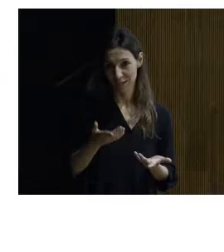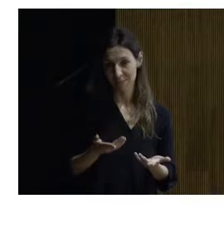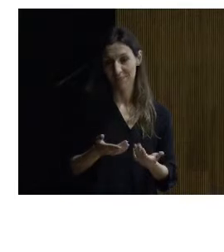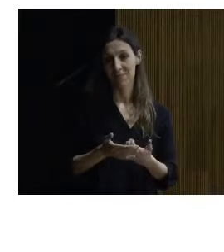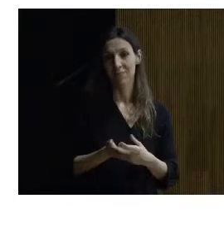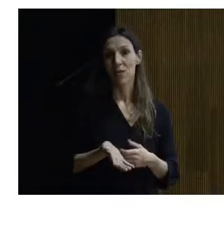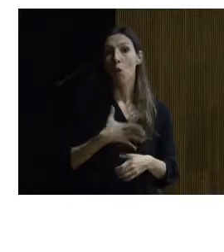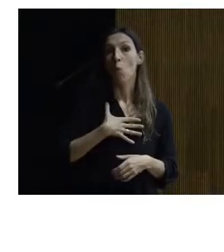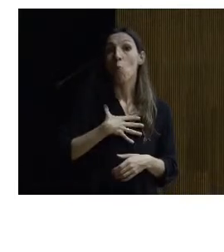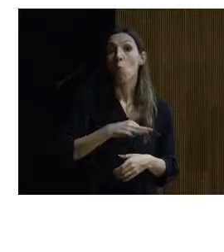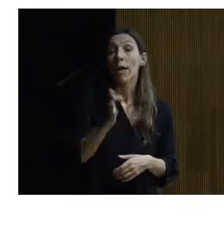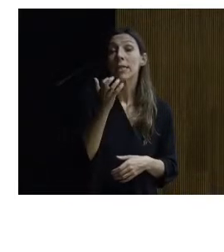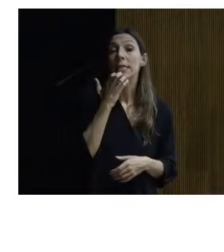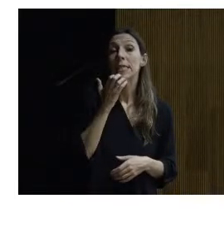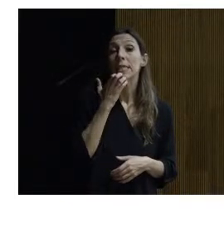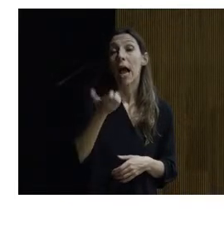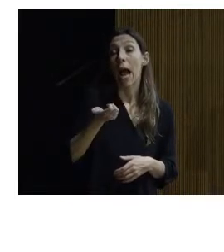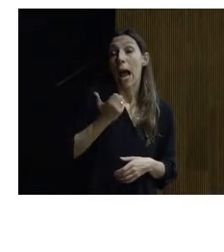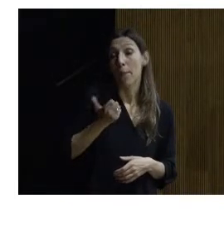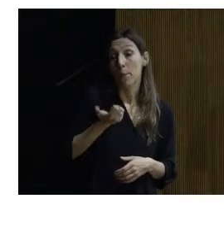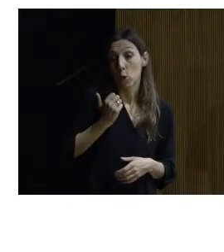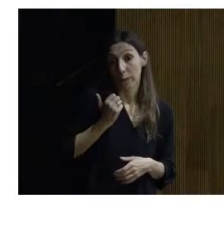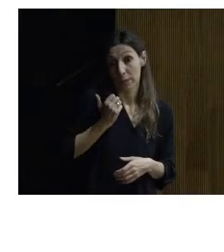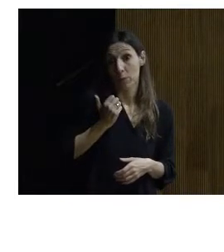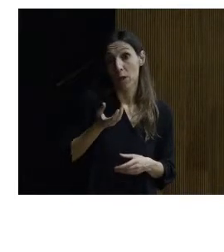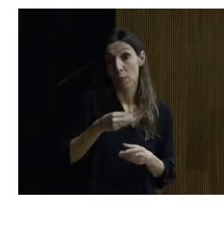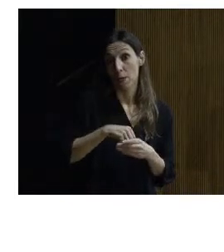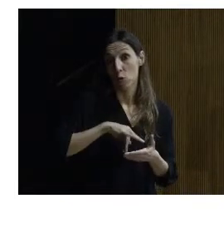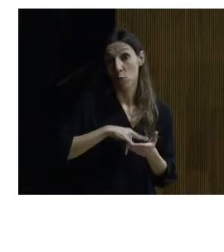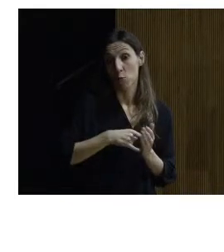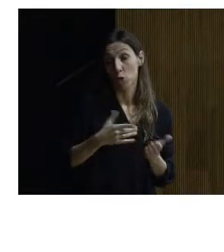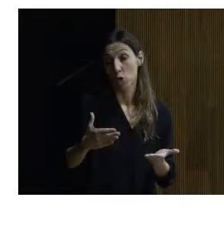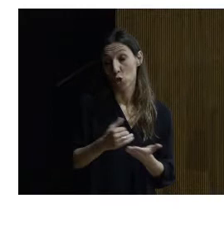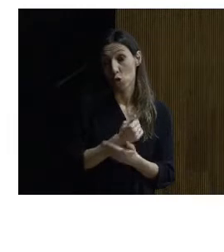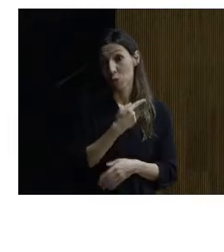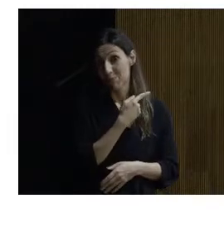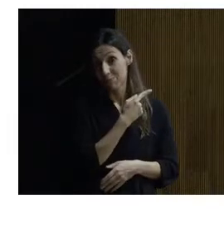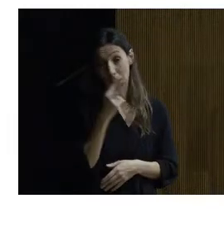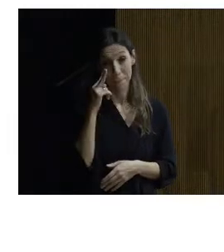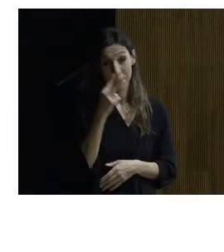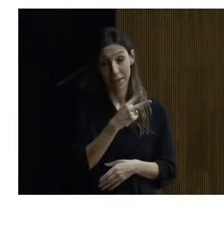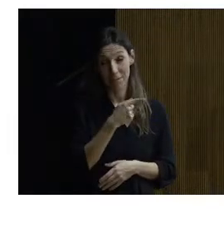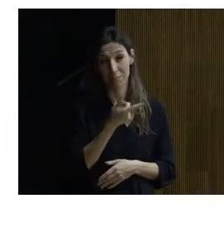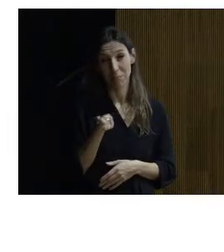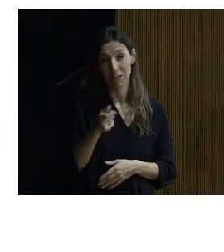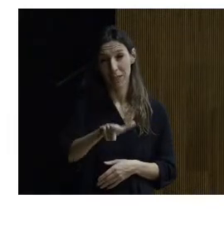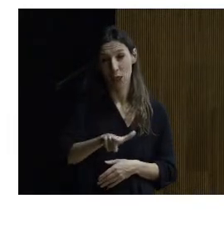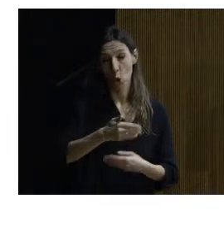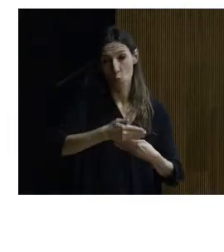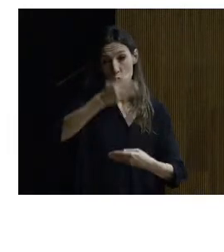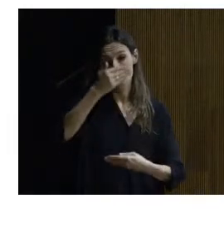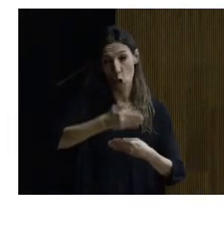si aprovechamos en este proyecto ¿no? todo esto que veis aquí son una especie de muros de